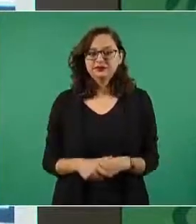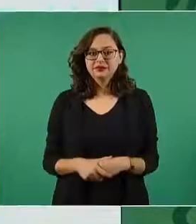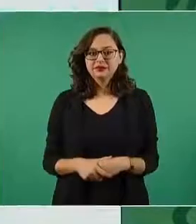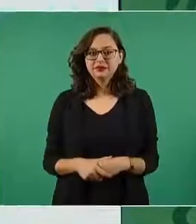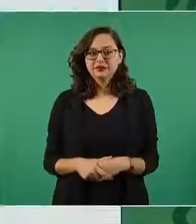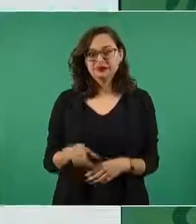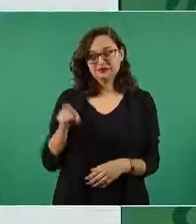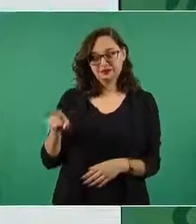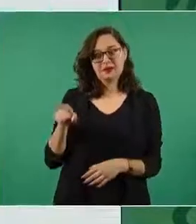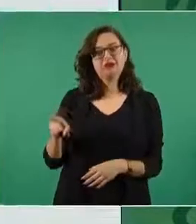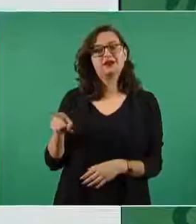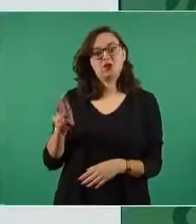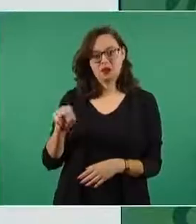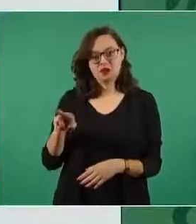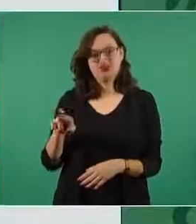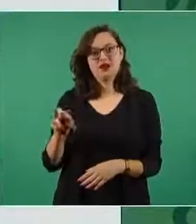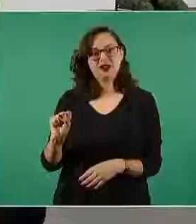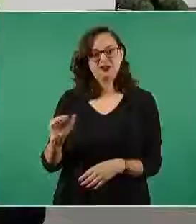la mala fe